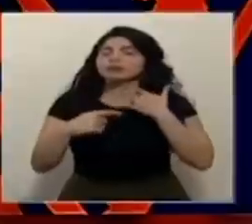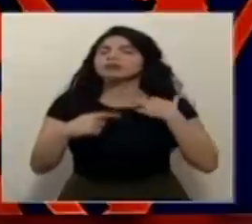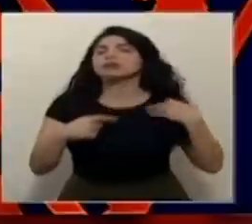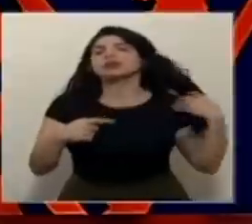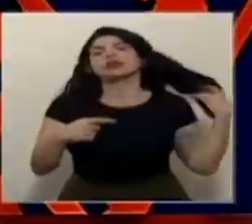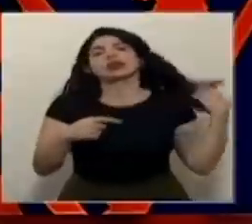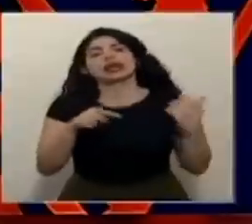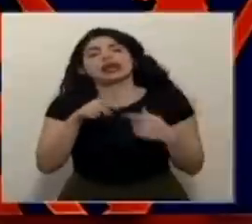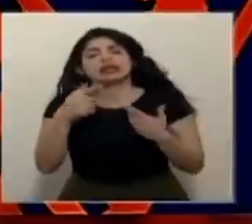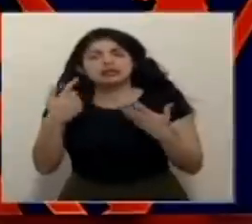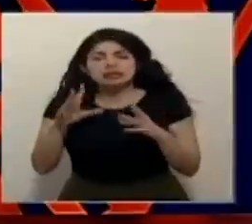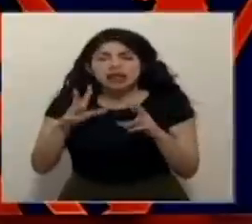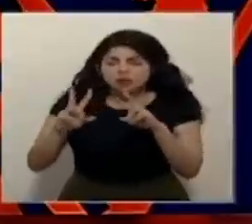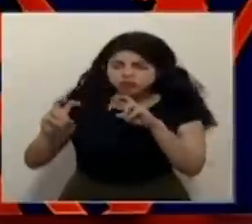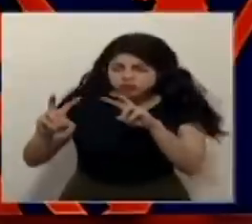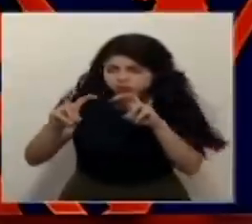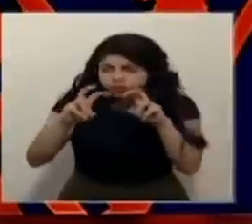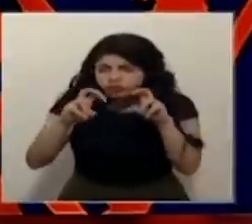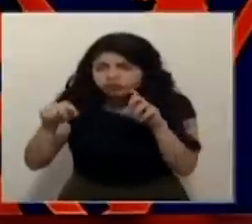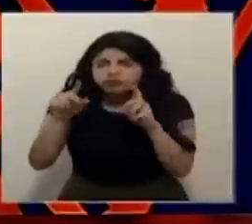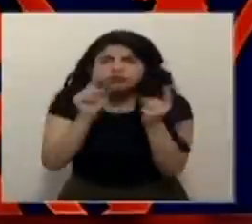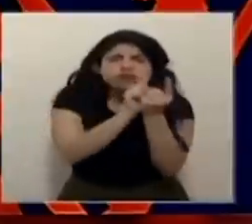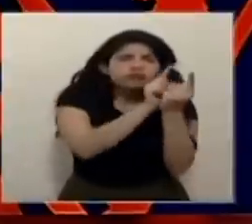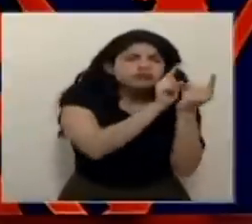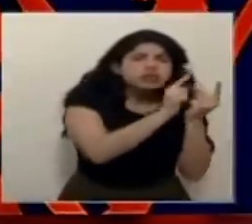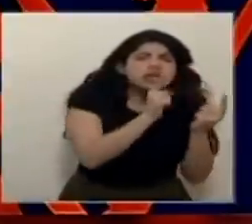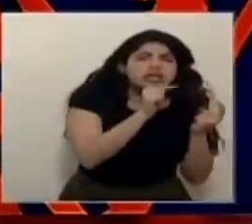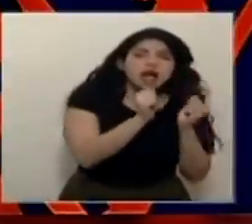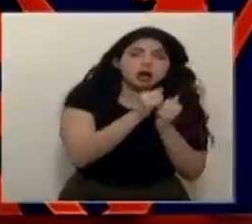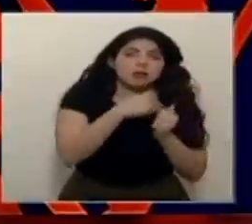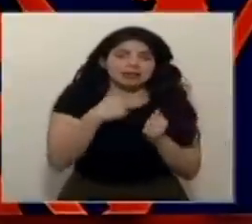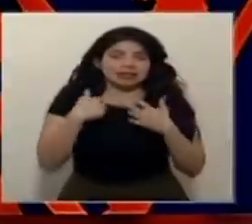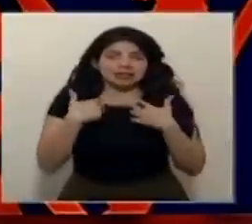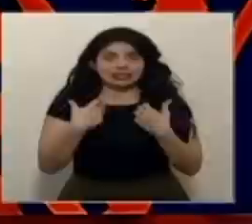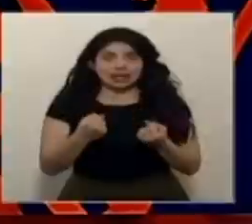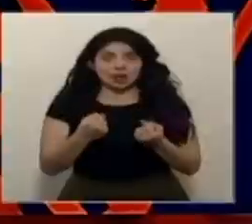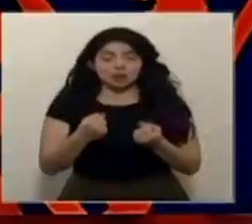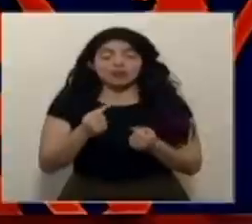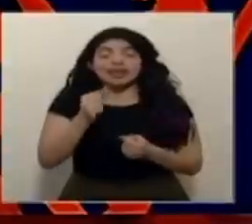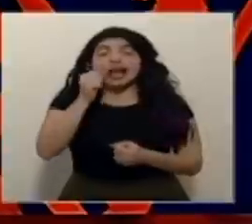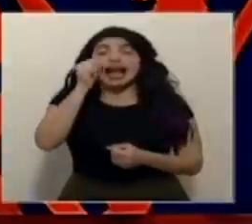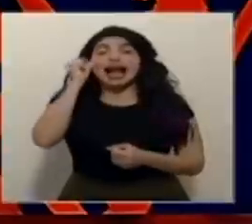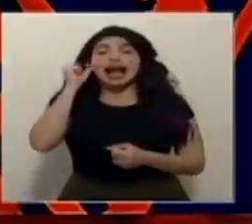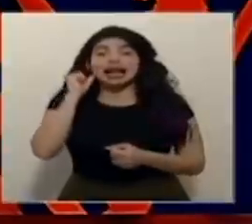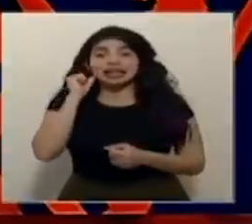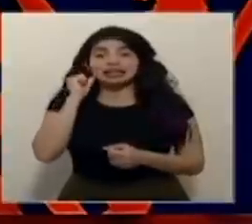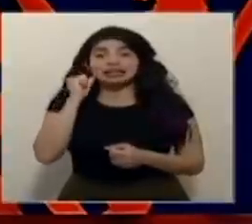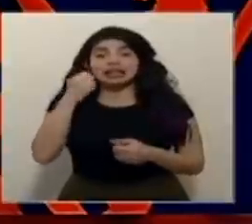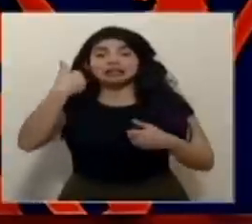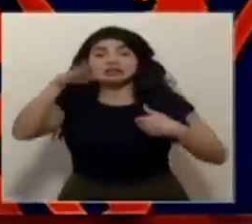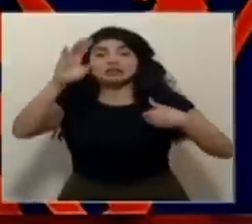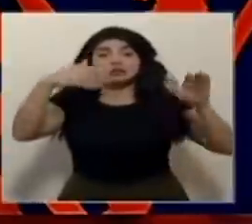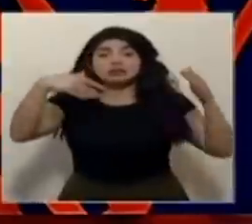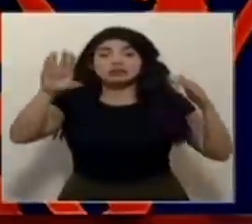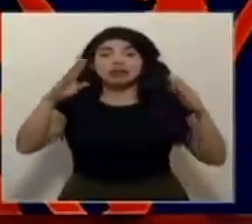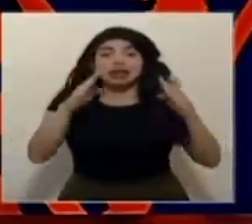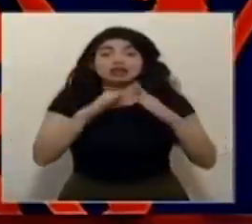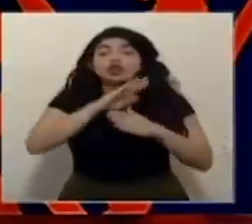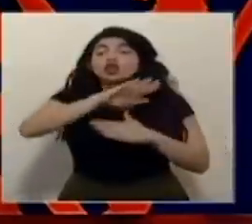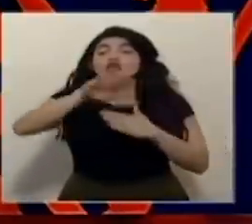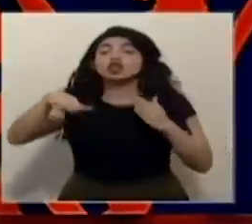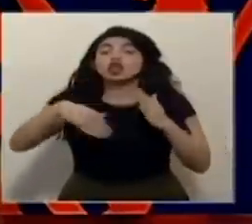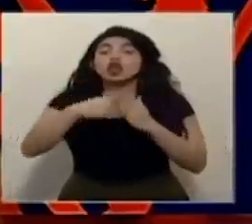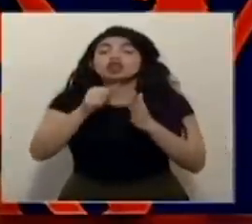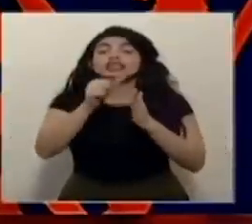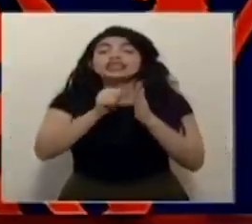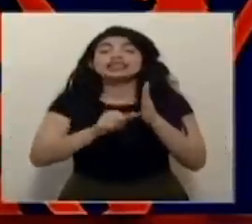y se hizo todo el barrido epidemiológico, en conjunto con el Ministerio de Salud, y ayer se tuvo que mandar para la casa a todos los cirujanos,